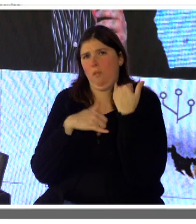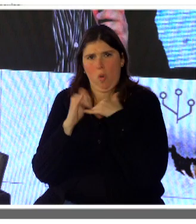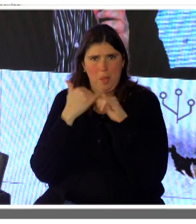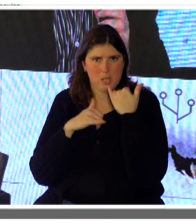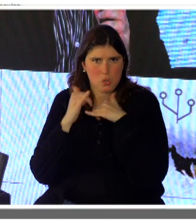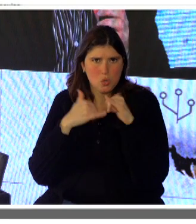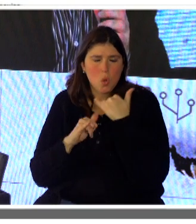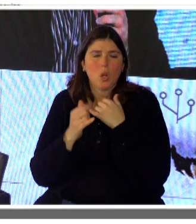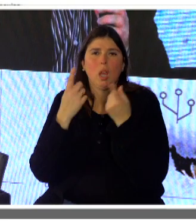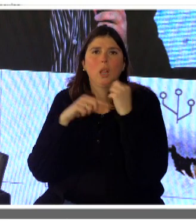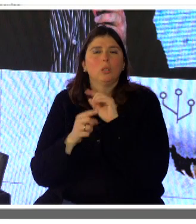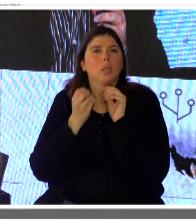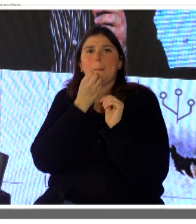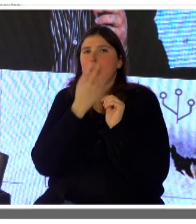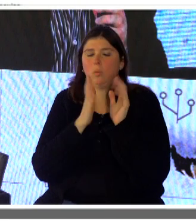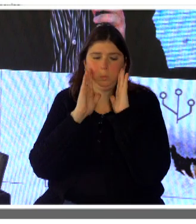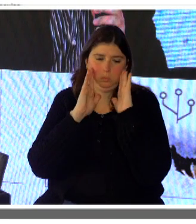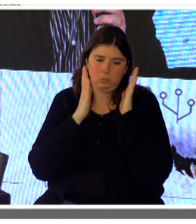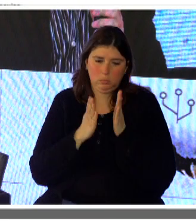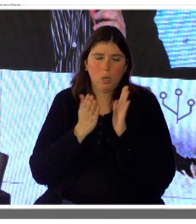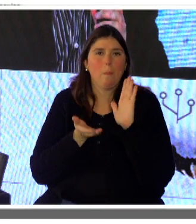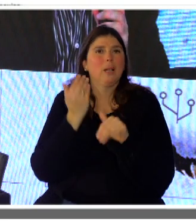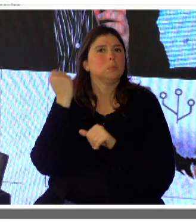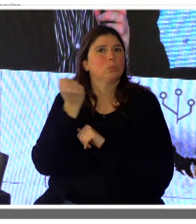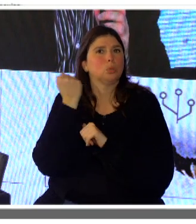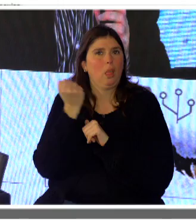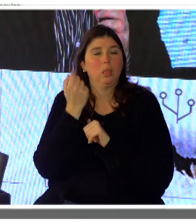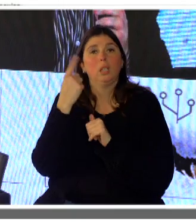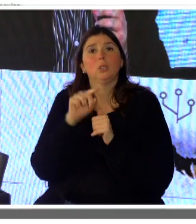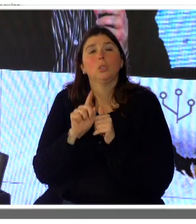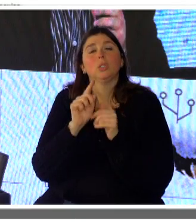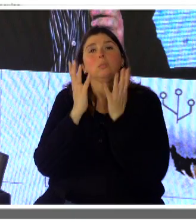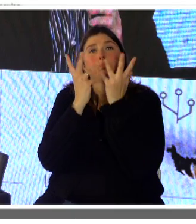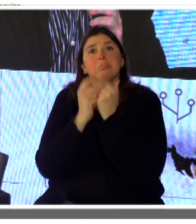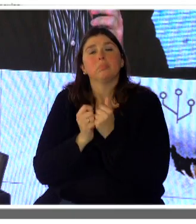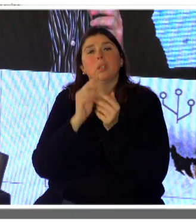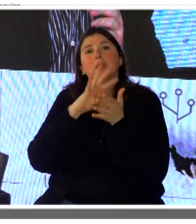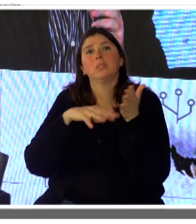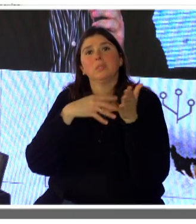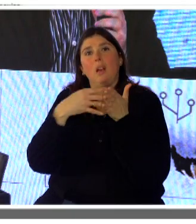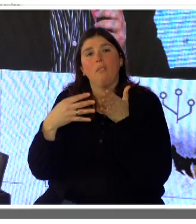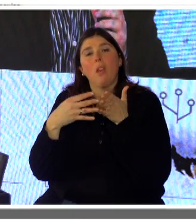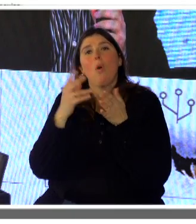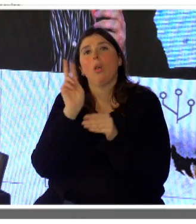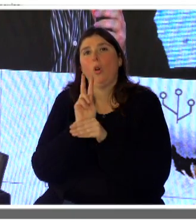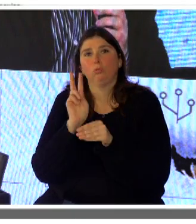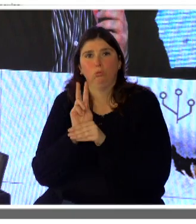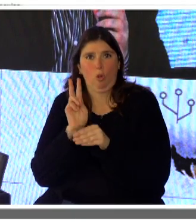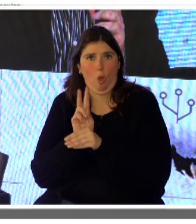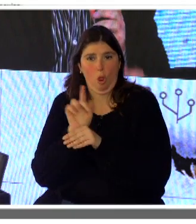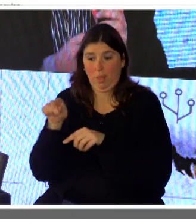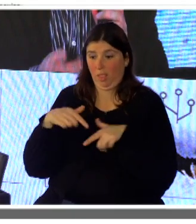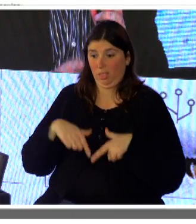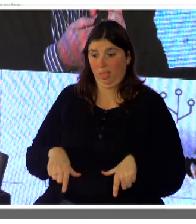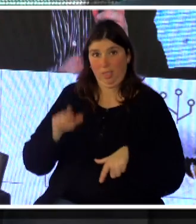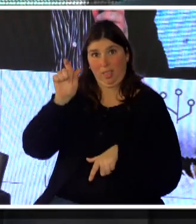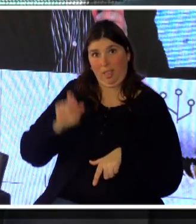concentrarnos en aquellos que son los más relevantes, y para eso lo que hemos armado es un tablero de control tradicional para el intendente, en el cual puede